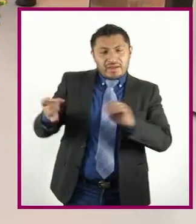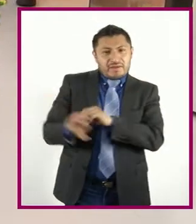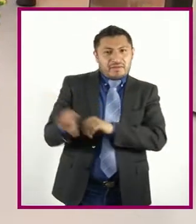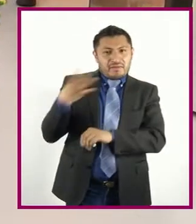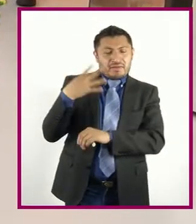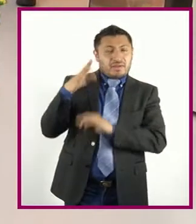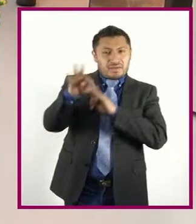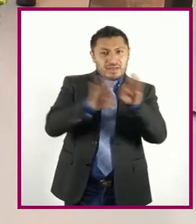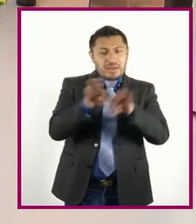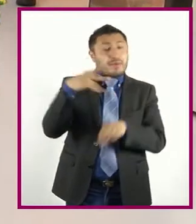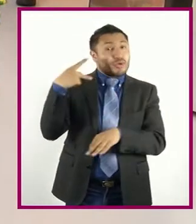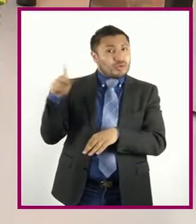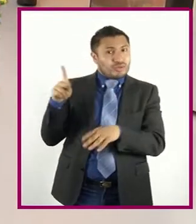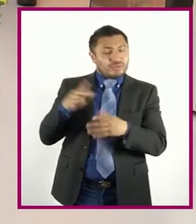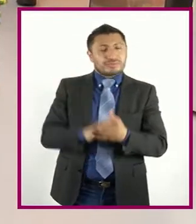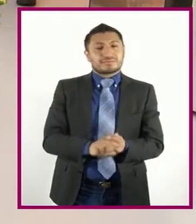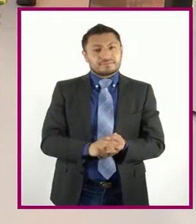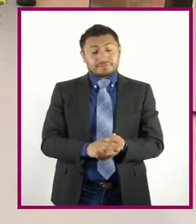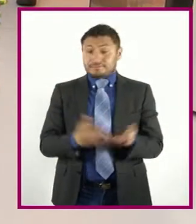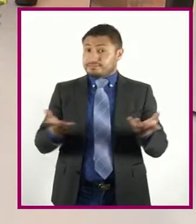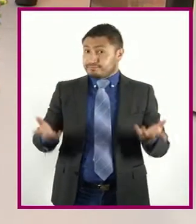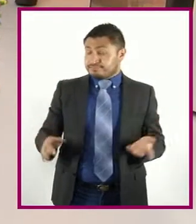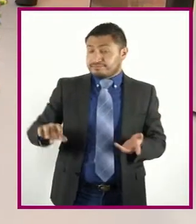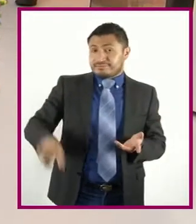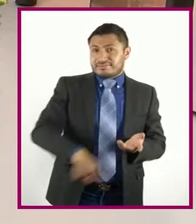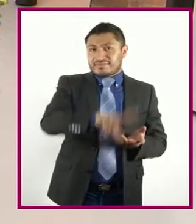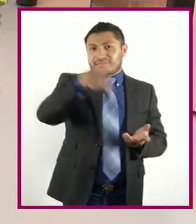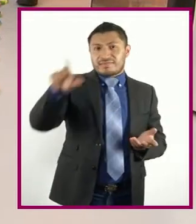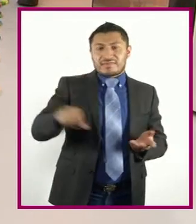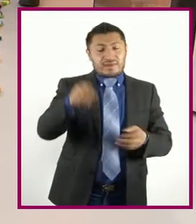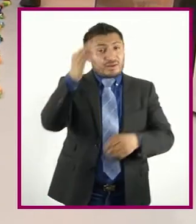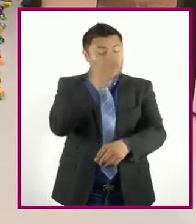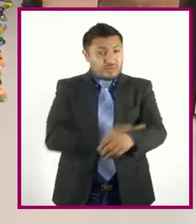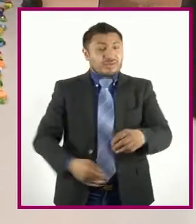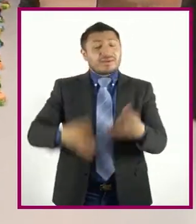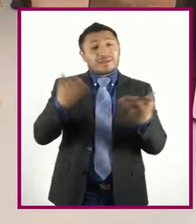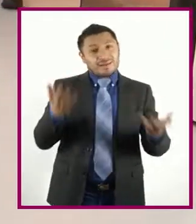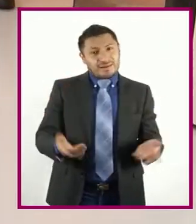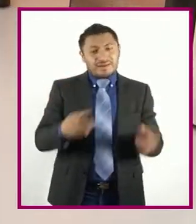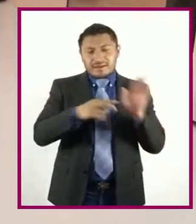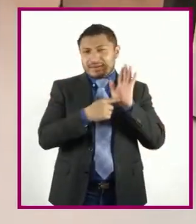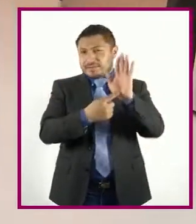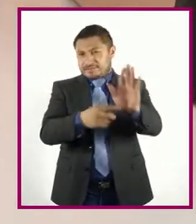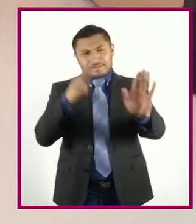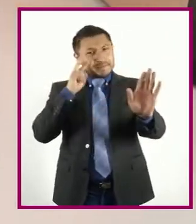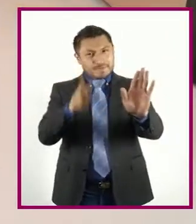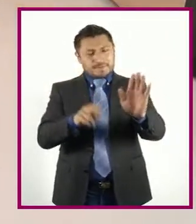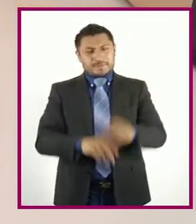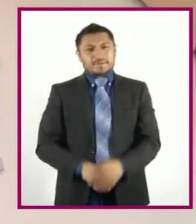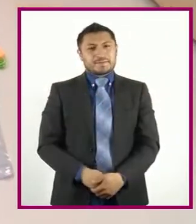su trabajo Para luego Es tarde Vamos a verlo Vamos